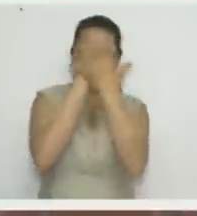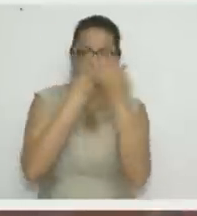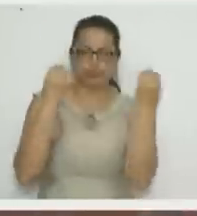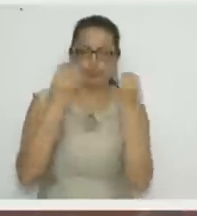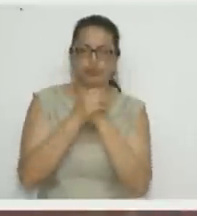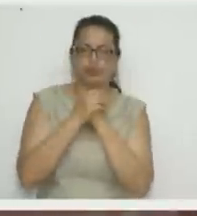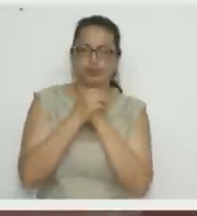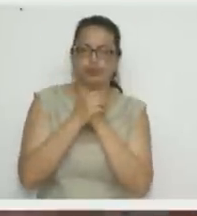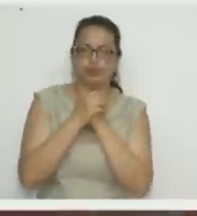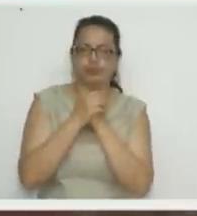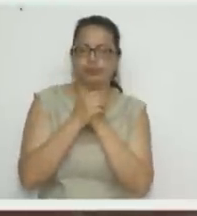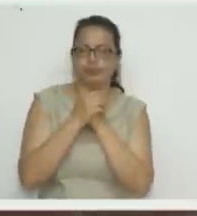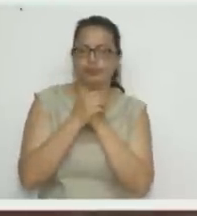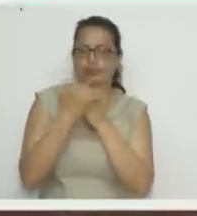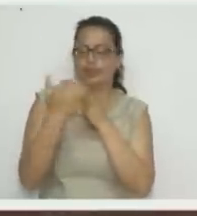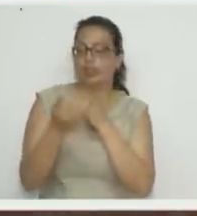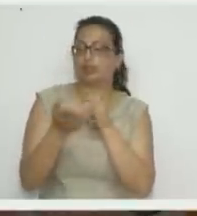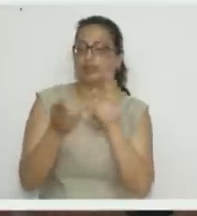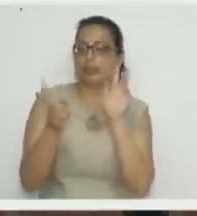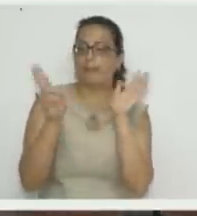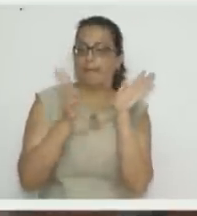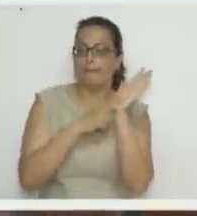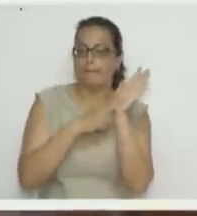le pegó la naricita.